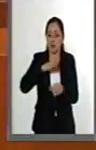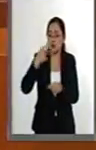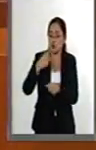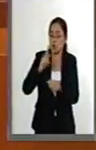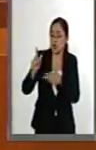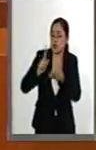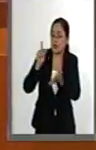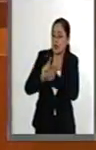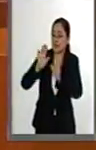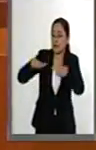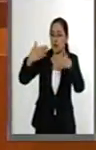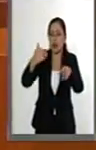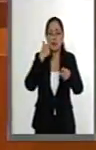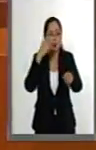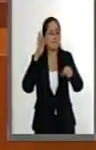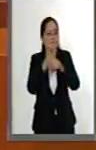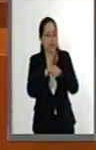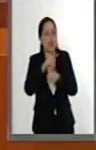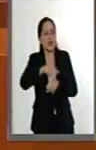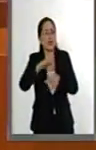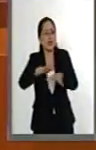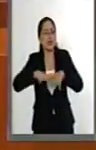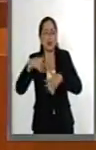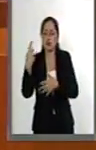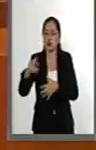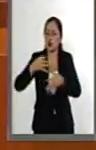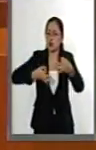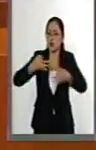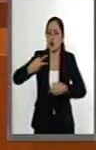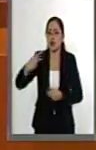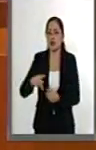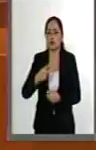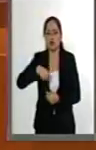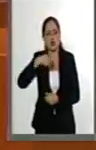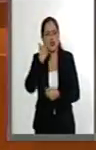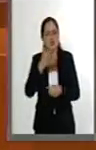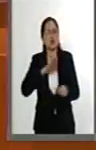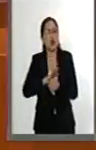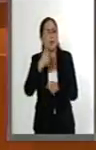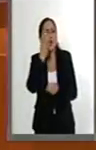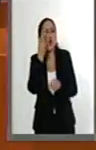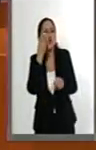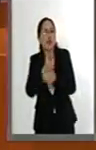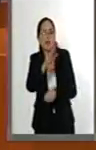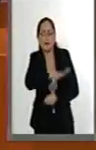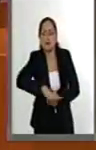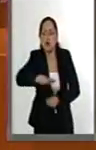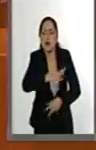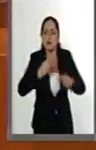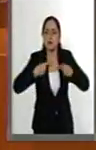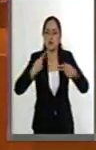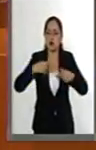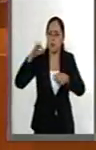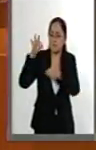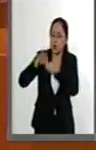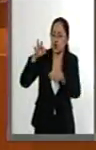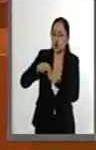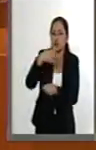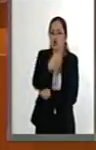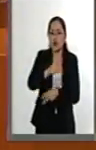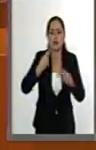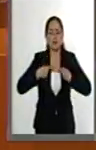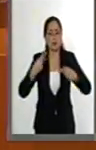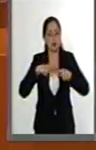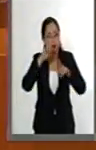quiere la gente allá afuera en ese tribunal. ¿Qué queremos? Que se respete la voluntad de la ciudadanía, el voto ciudadano